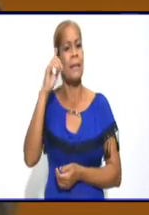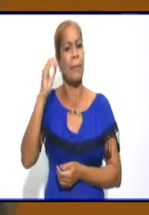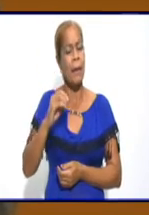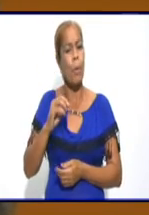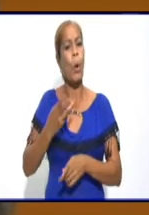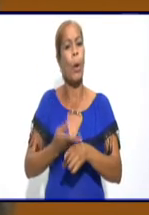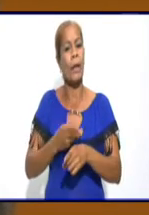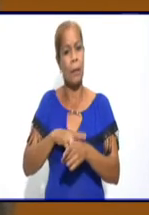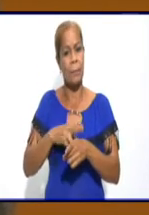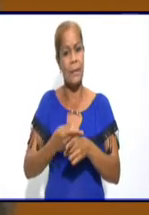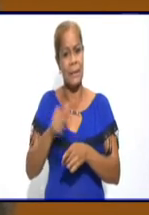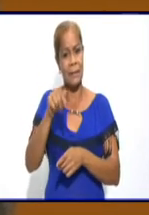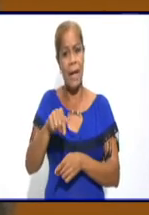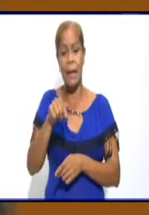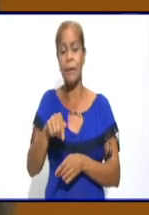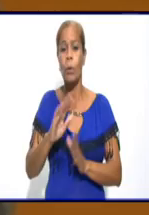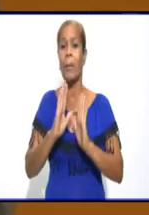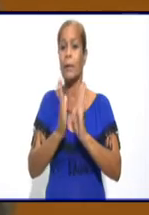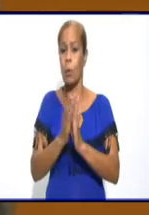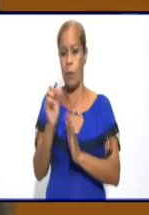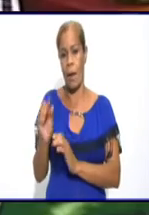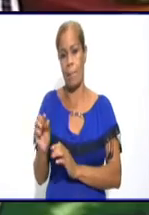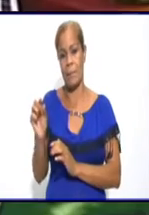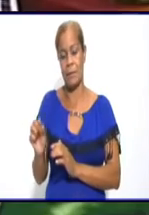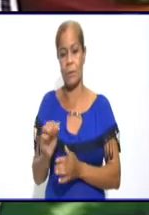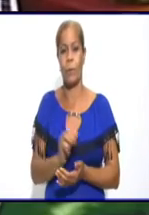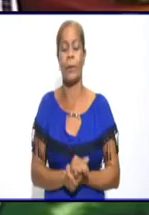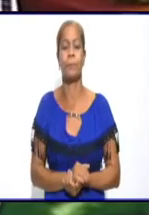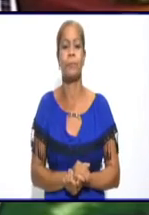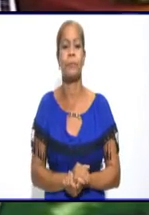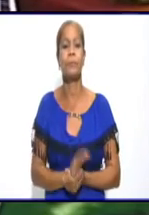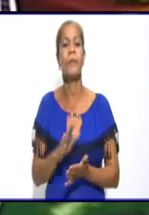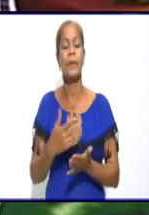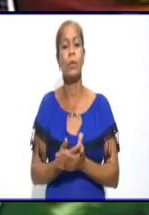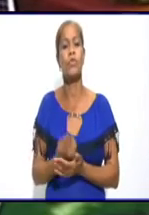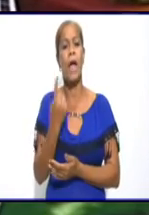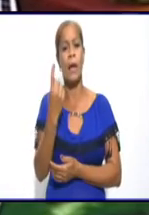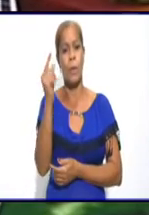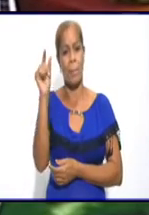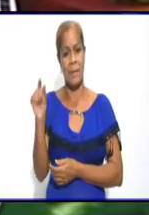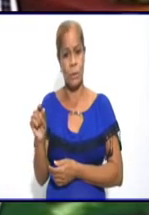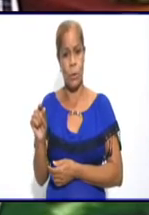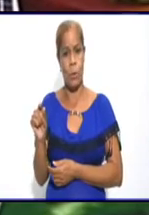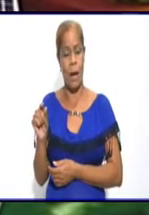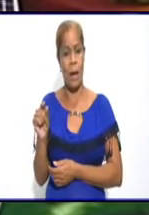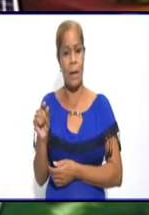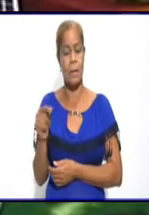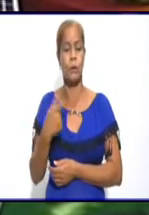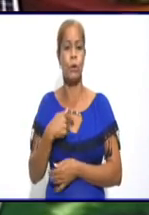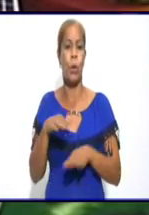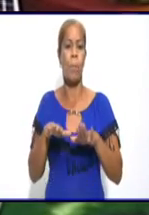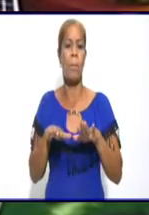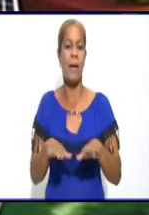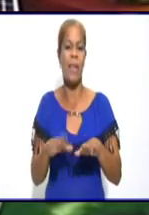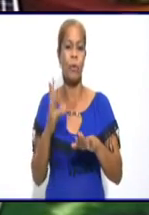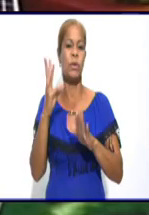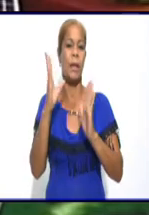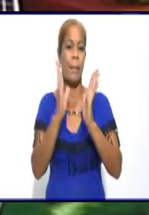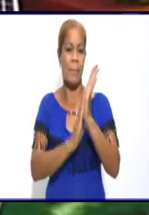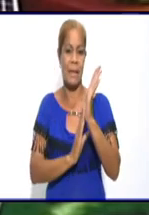contribuyentes y nosotros tenemos que aplicar lo que está... Hay un televidente que envía un mensaje, dice, estuve parado tres meses,